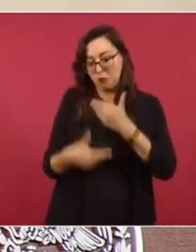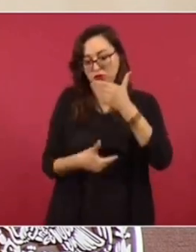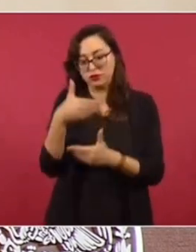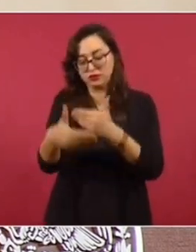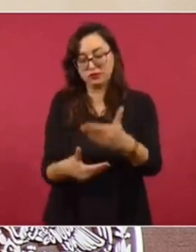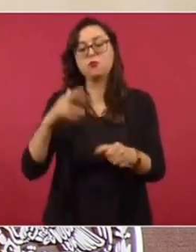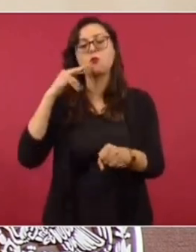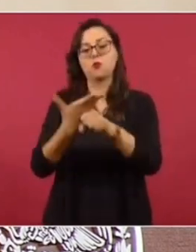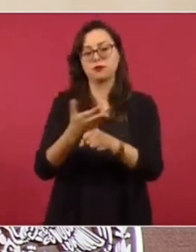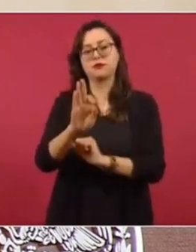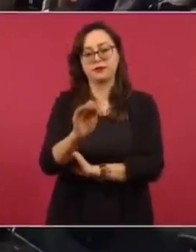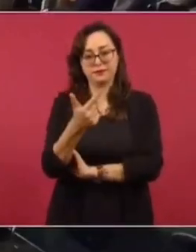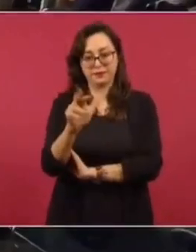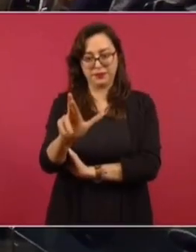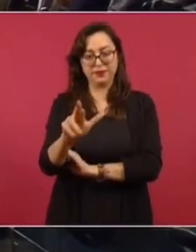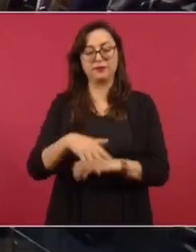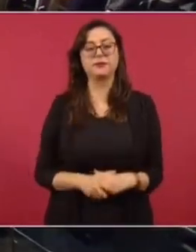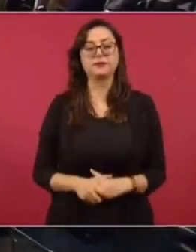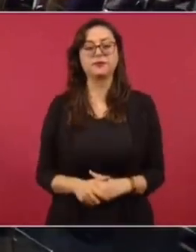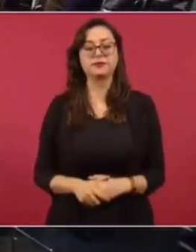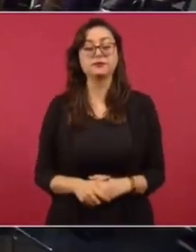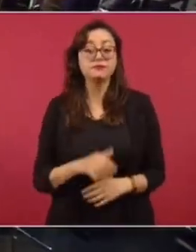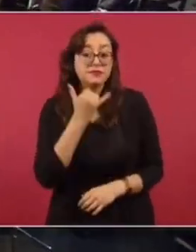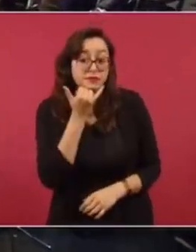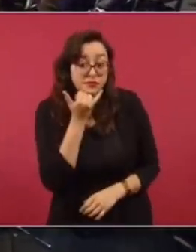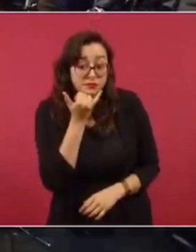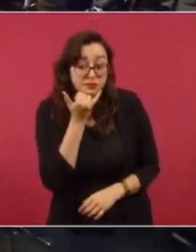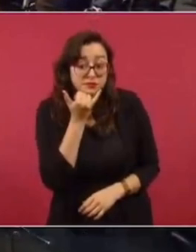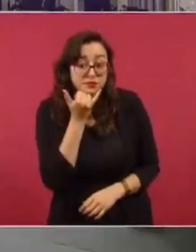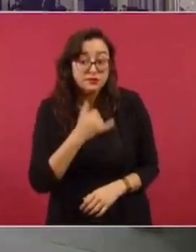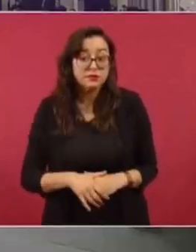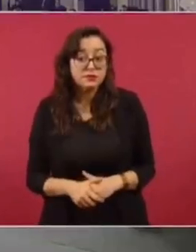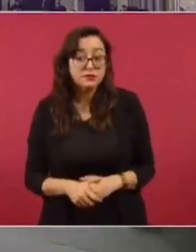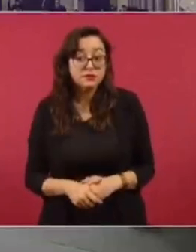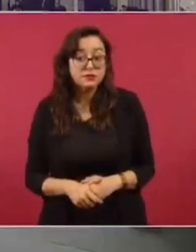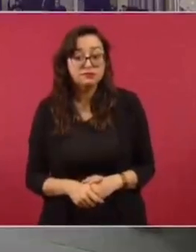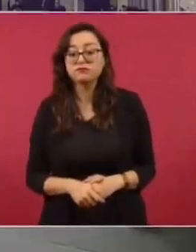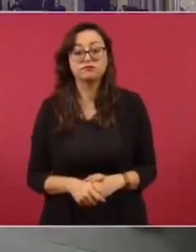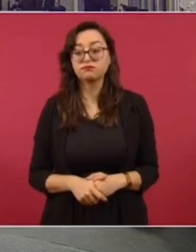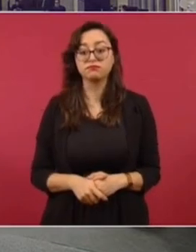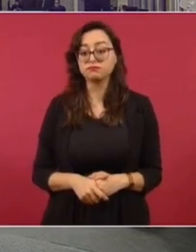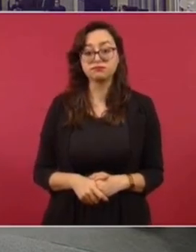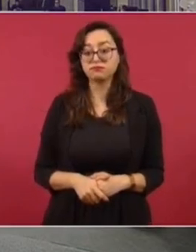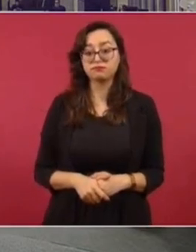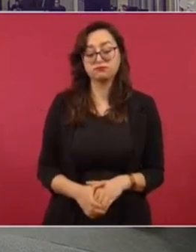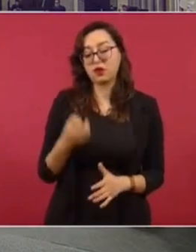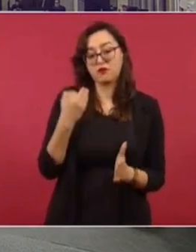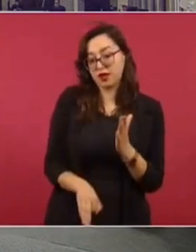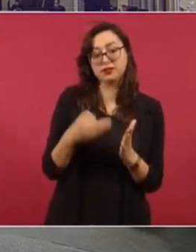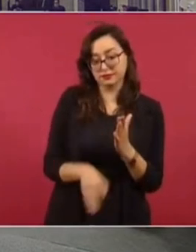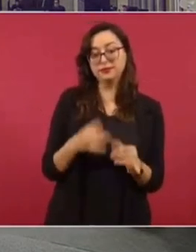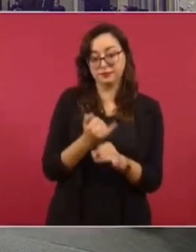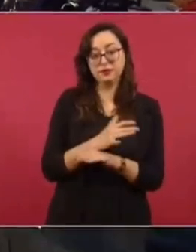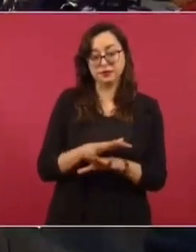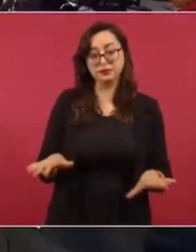a la Fiscalía General de la República. ¿Perdón? ¿Ya se han terminado el lugar donde desaparecieron? No, no tenemos todavía esa información.